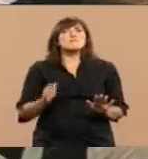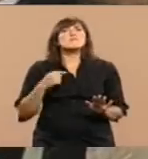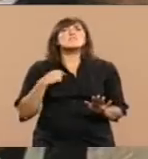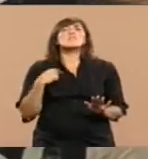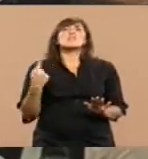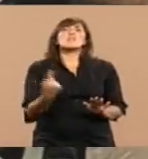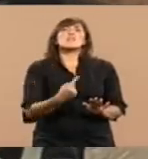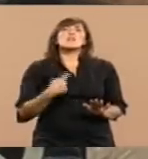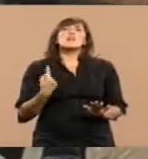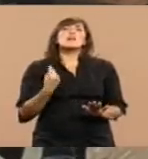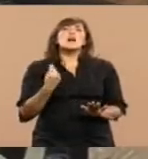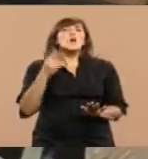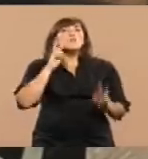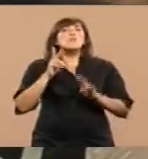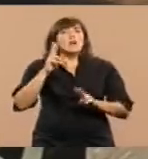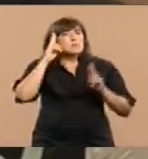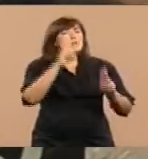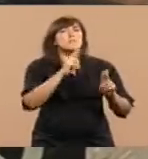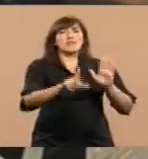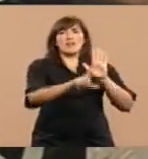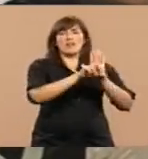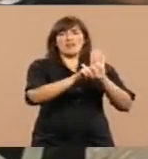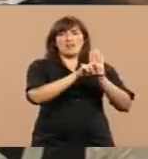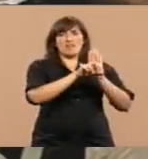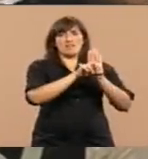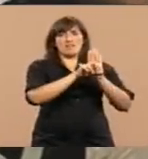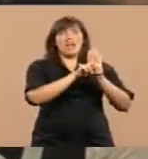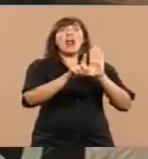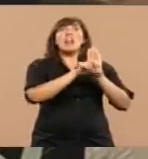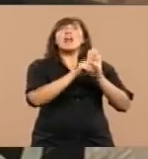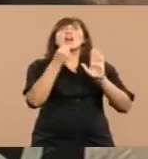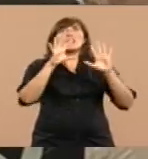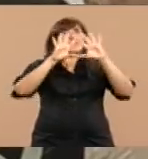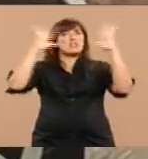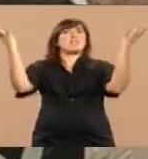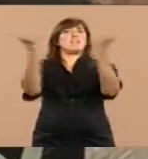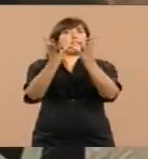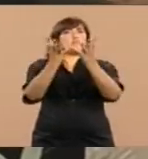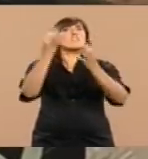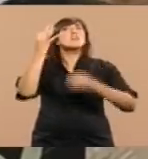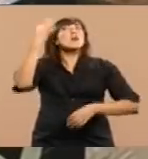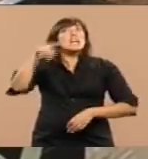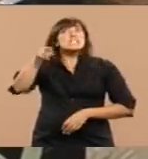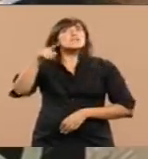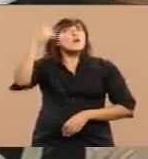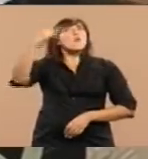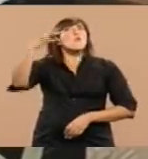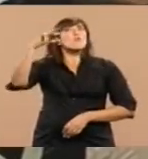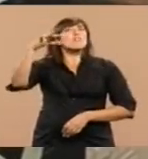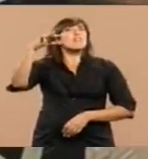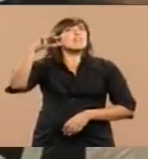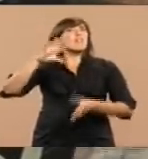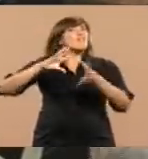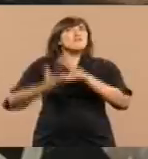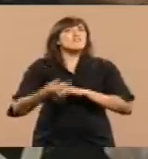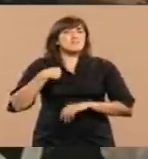sujeta a la ley, en este caso internacional, que es la única manera en que un país puede